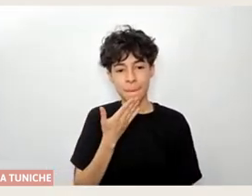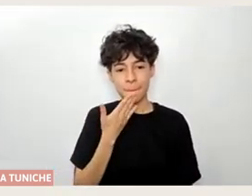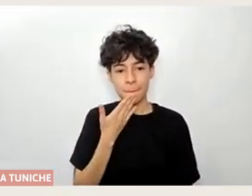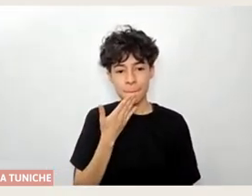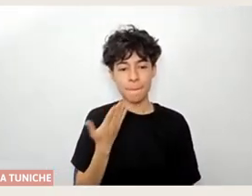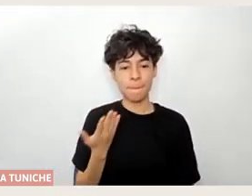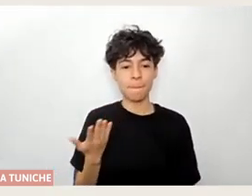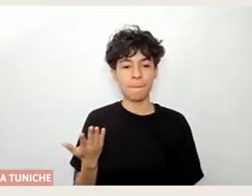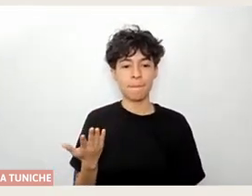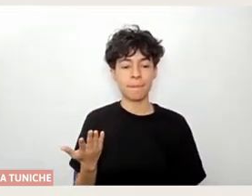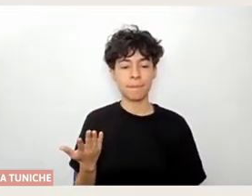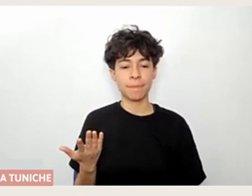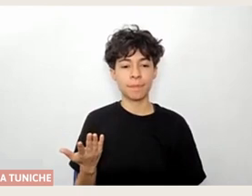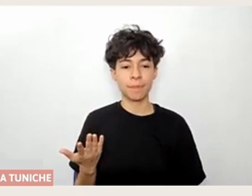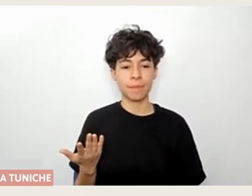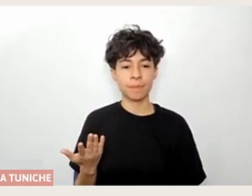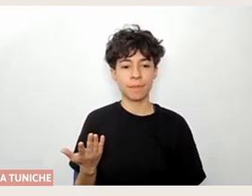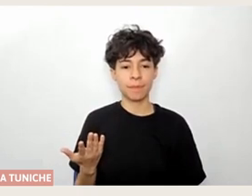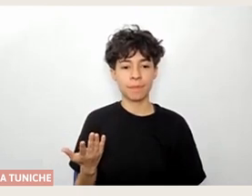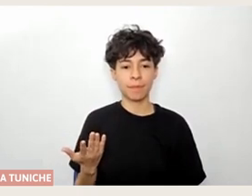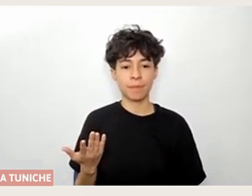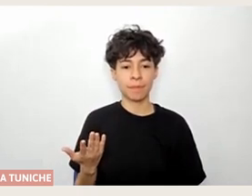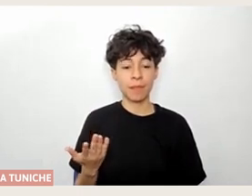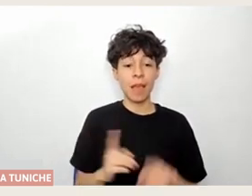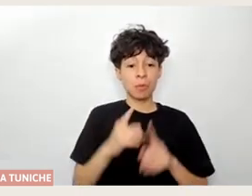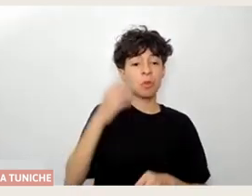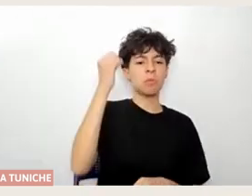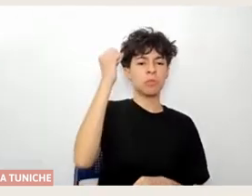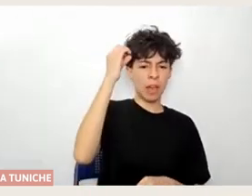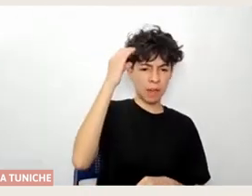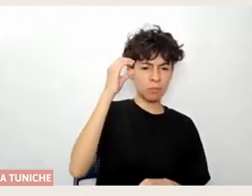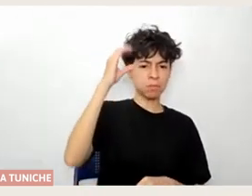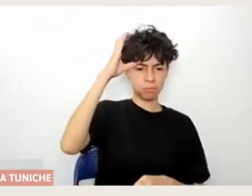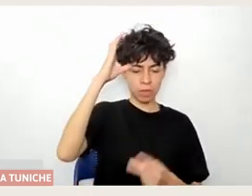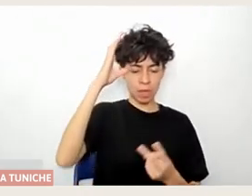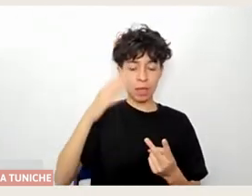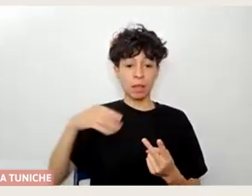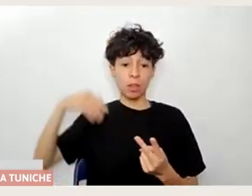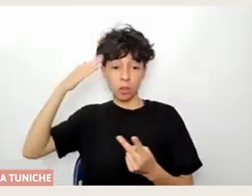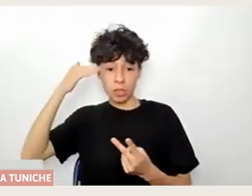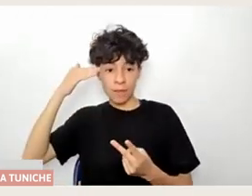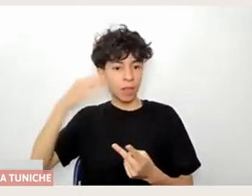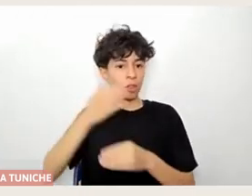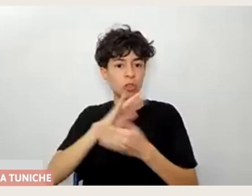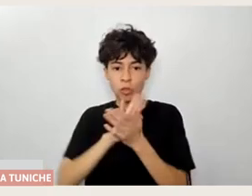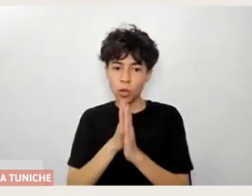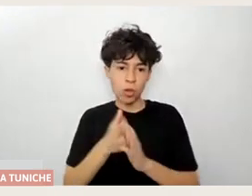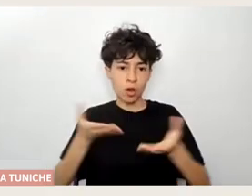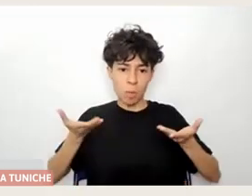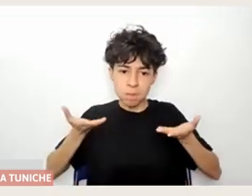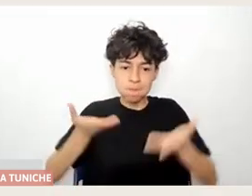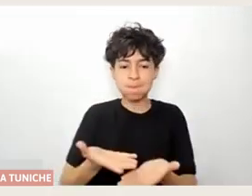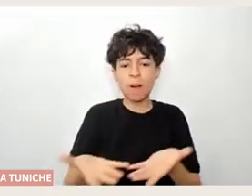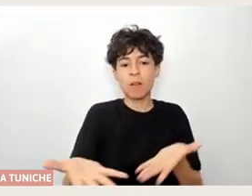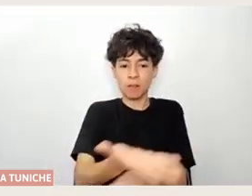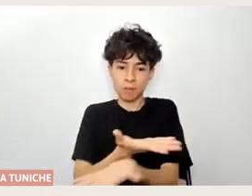a disposición lo que sabemos y lo que ignoramos también a nuestra población a nuestros territorios a nuestros vecinos